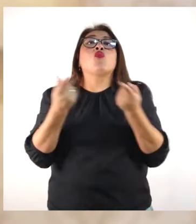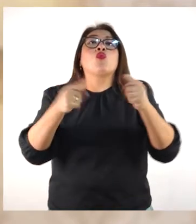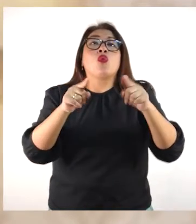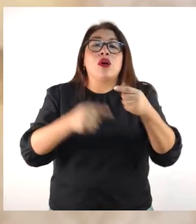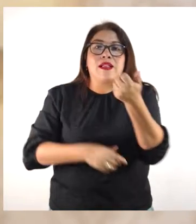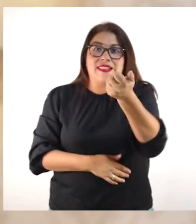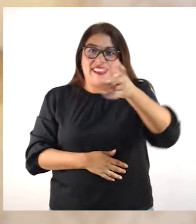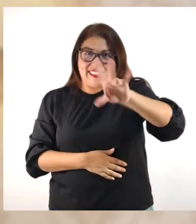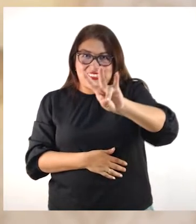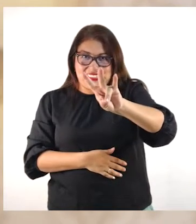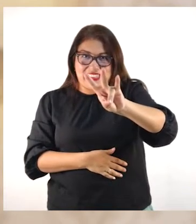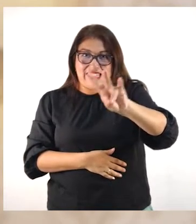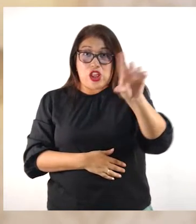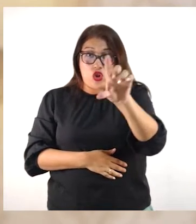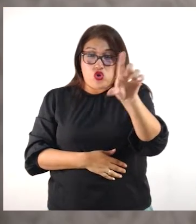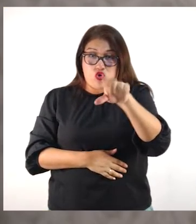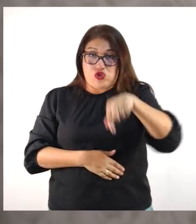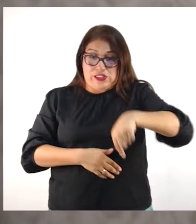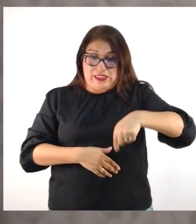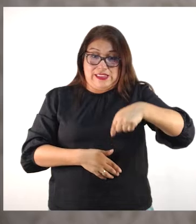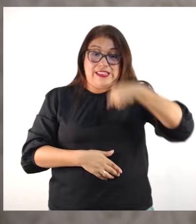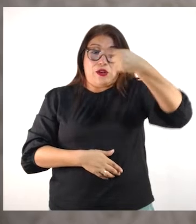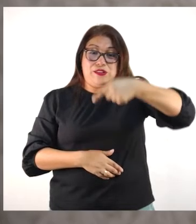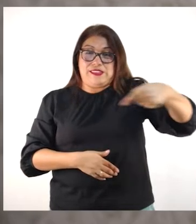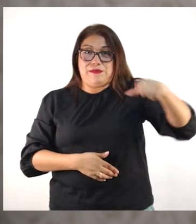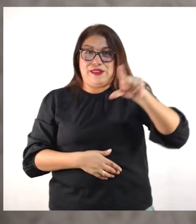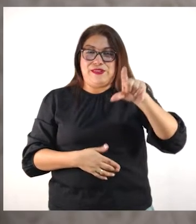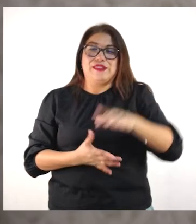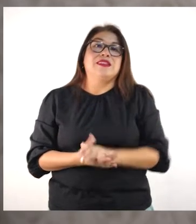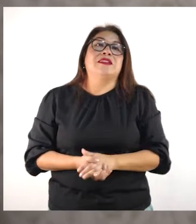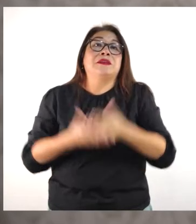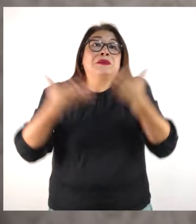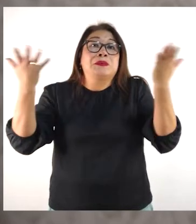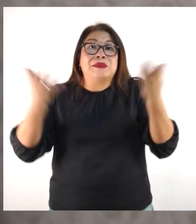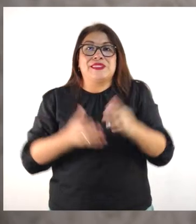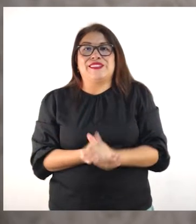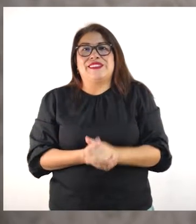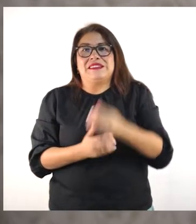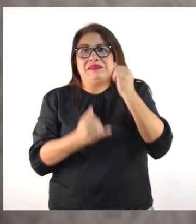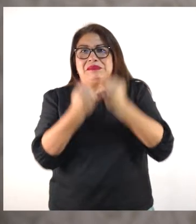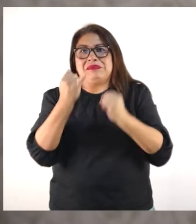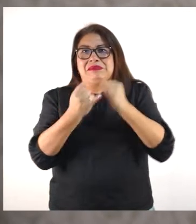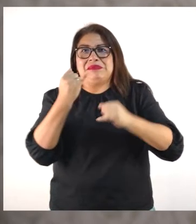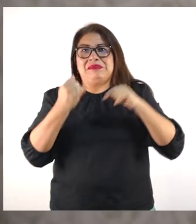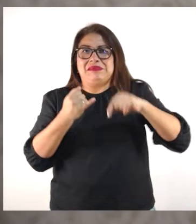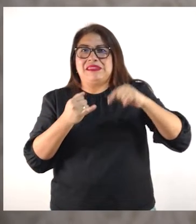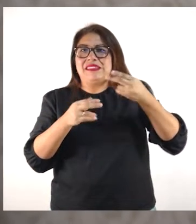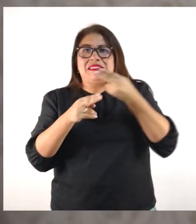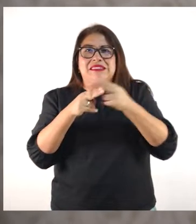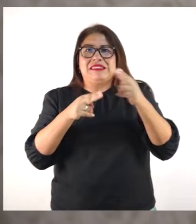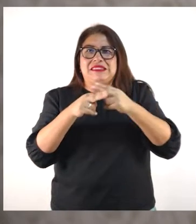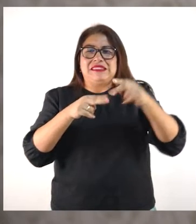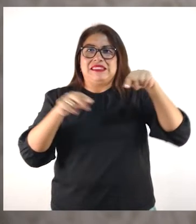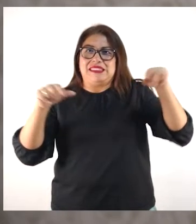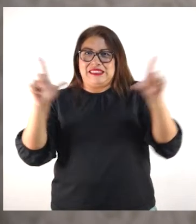17. El lunes 17. Bueno, doctora, el tiempo es corto en televisión.